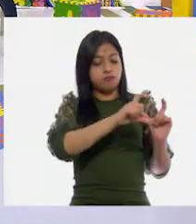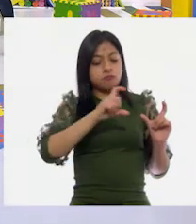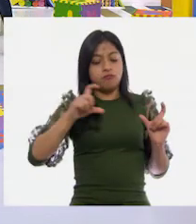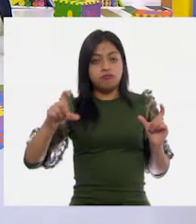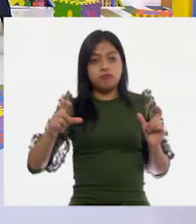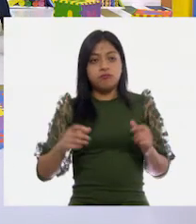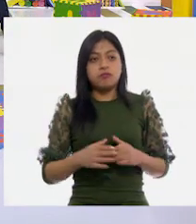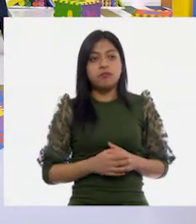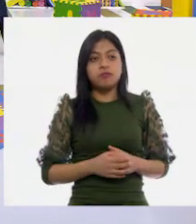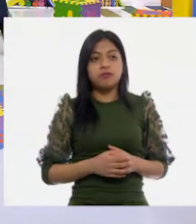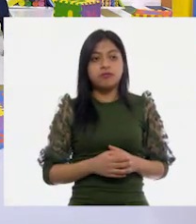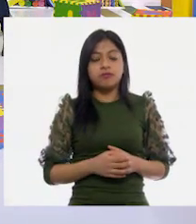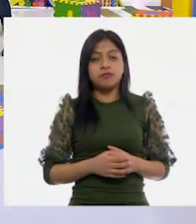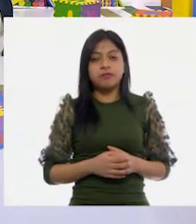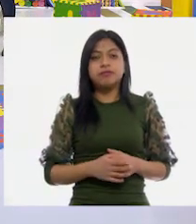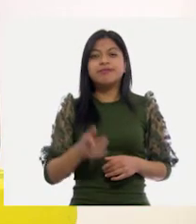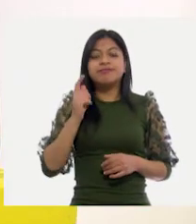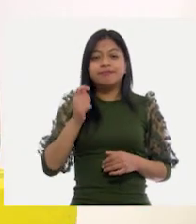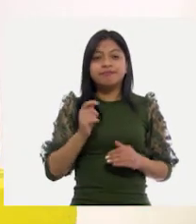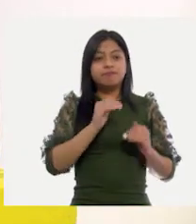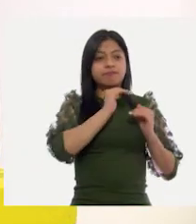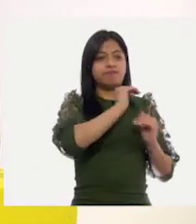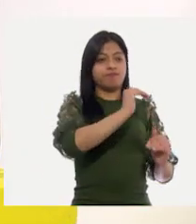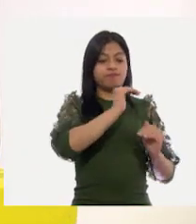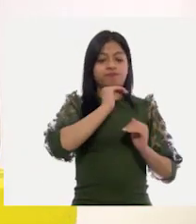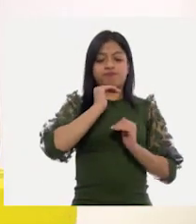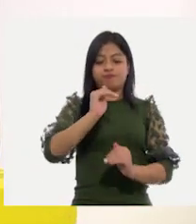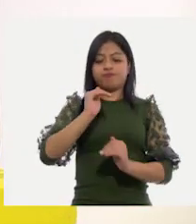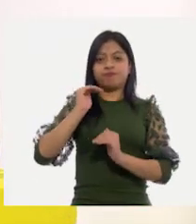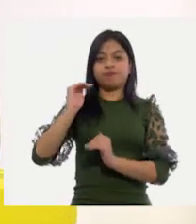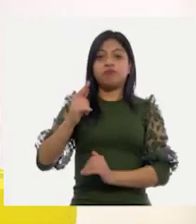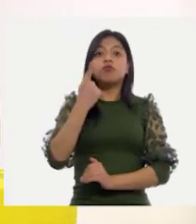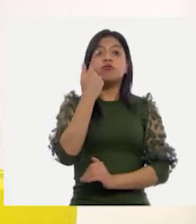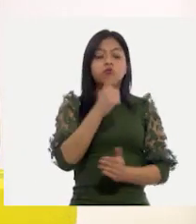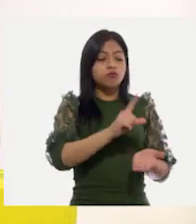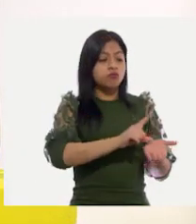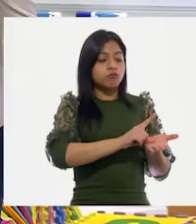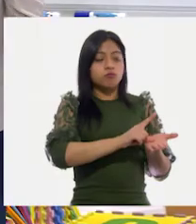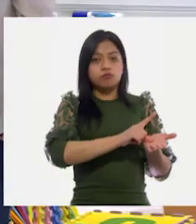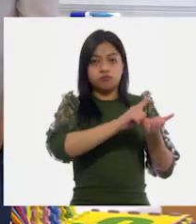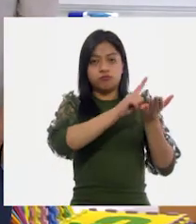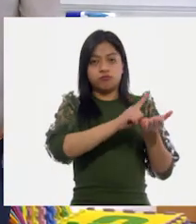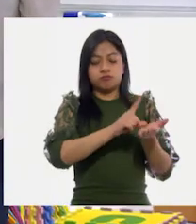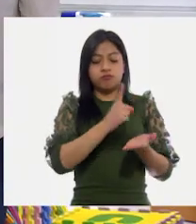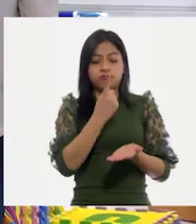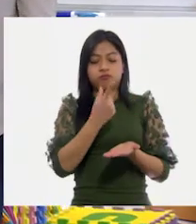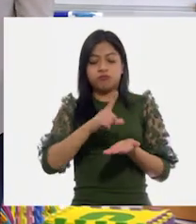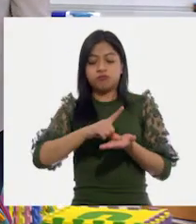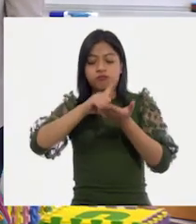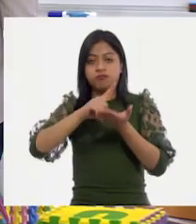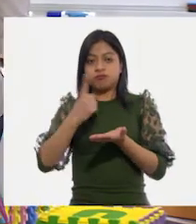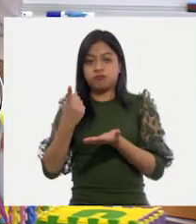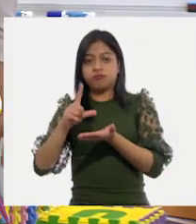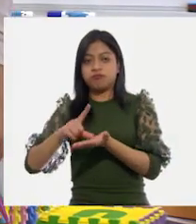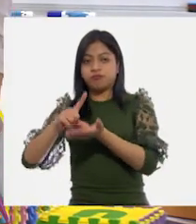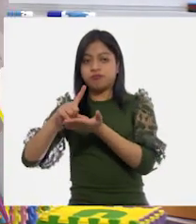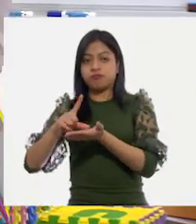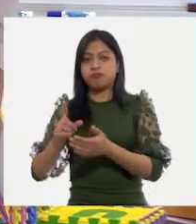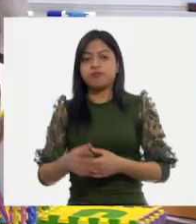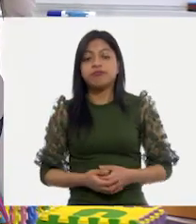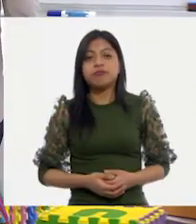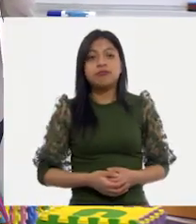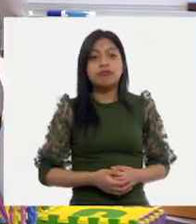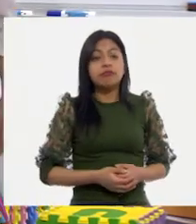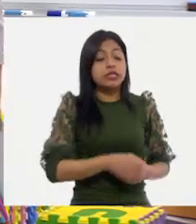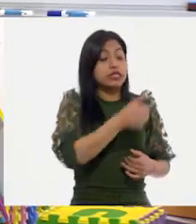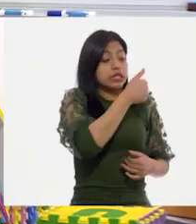botellas tienen la misma capacidad, es decir, que las tres son de un litro. Pero cada una de estas botellas